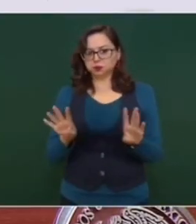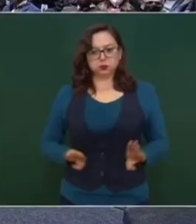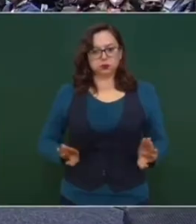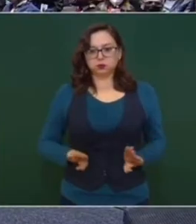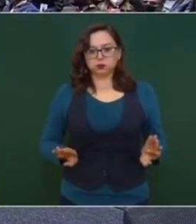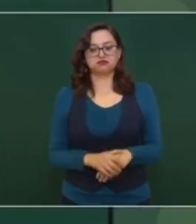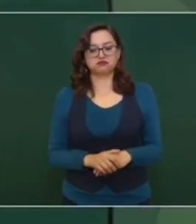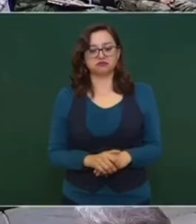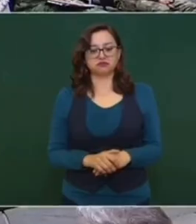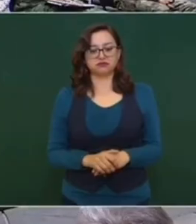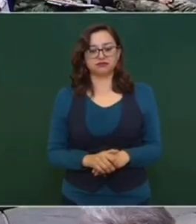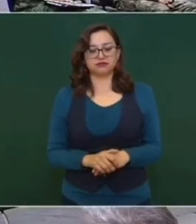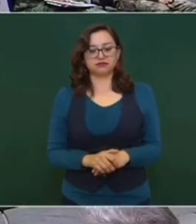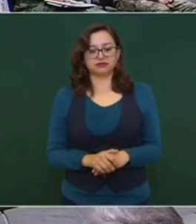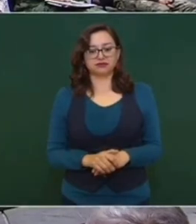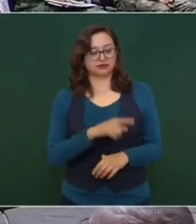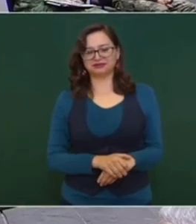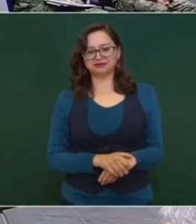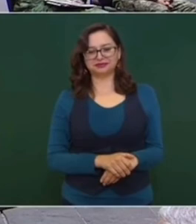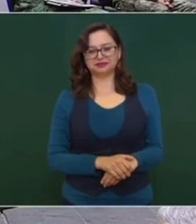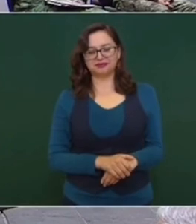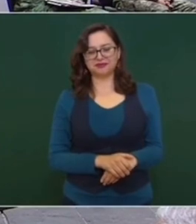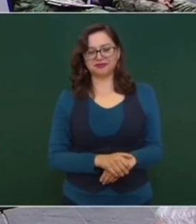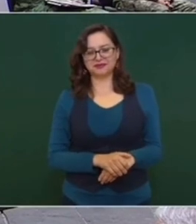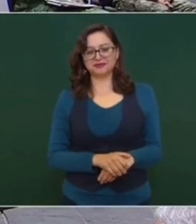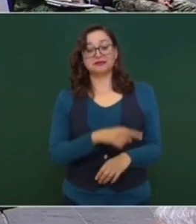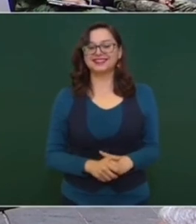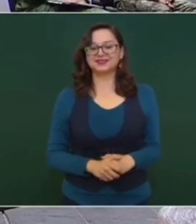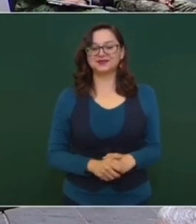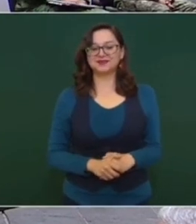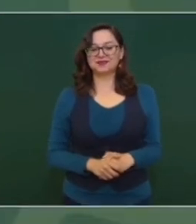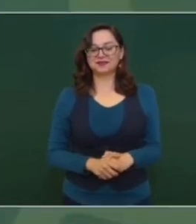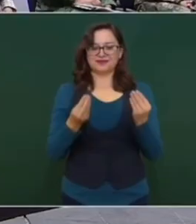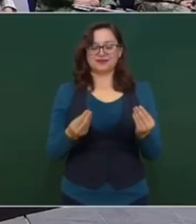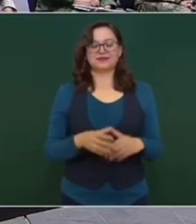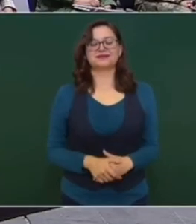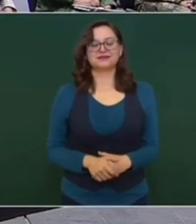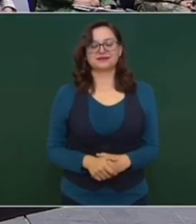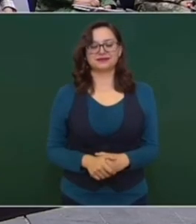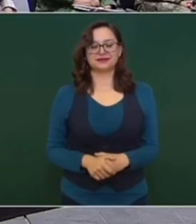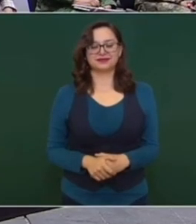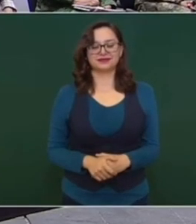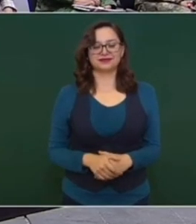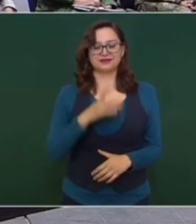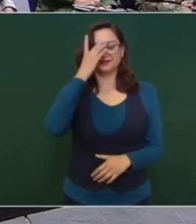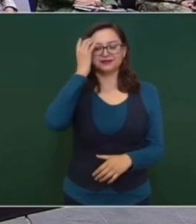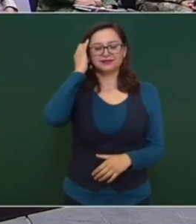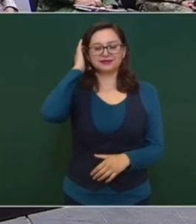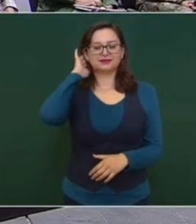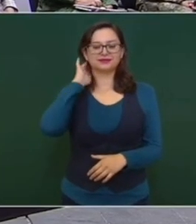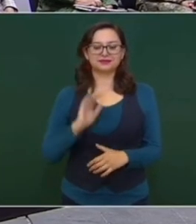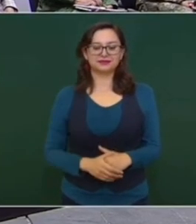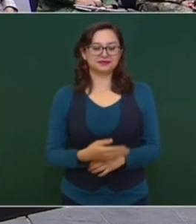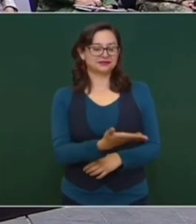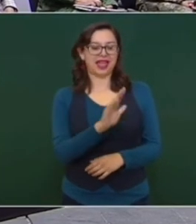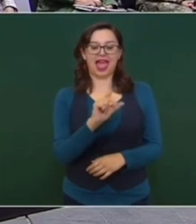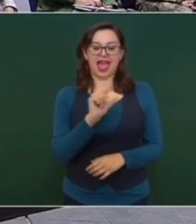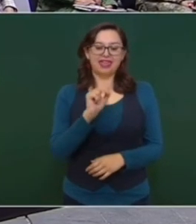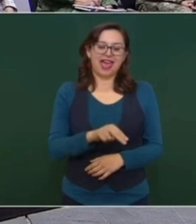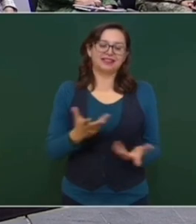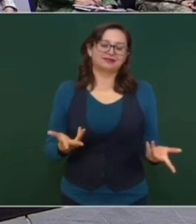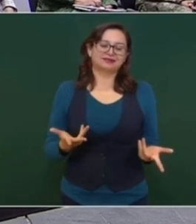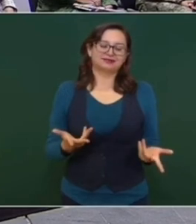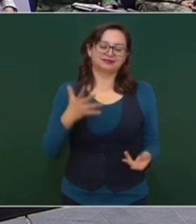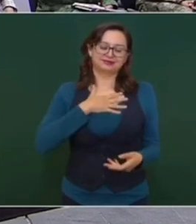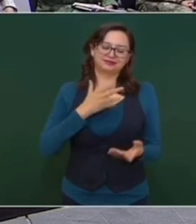buenos. ¿Soy, por ejemplo? Este, Zoe, también el doctor, desde luego Claudia y Adán, imagínense, es mi